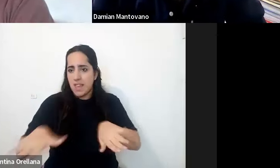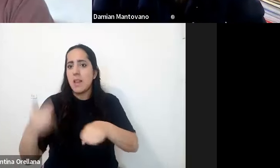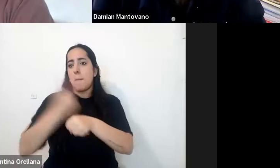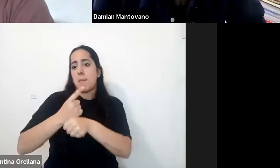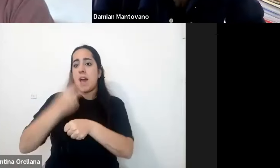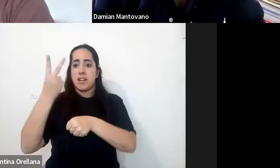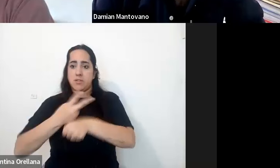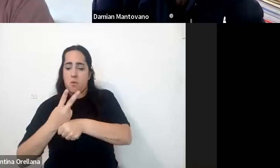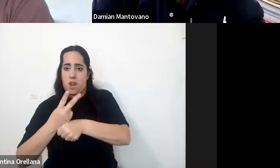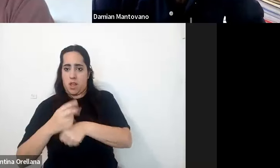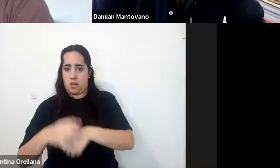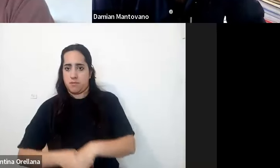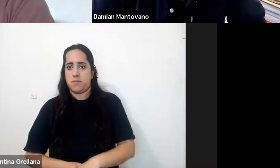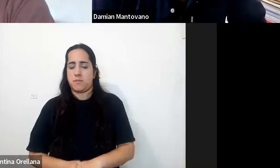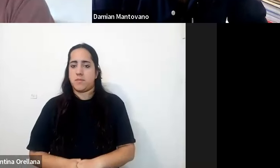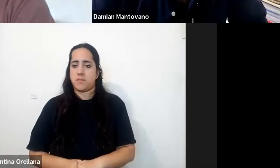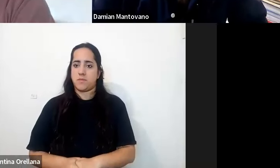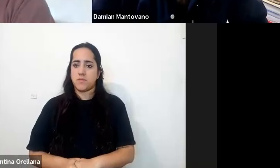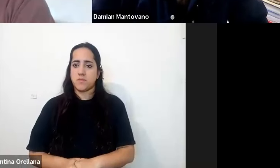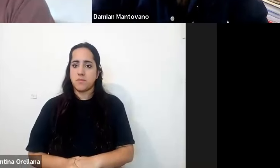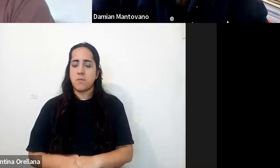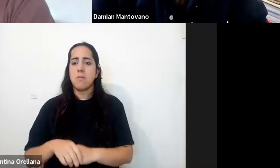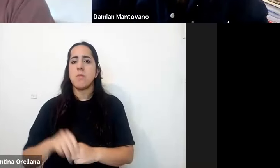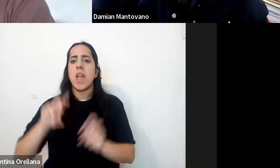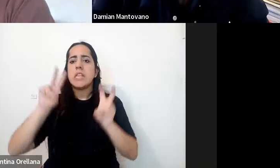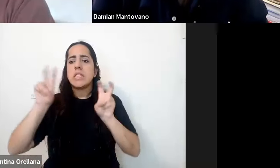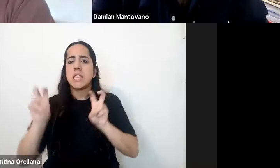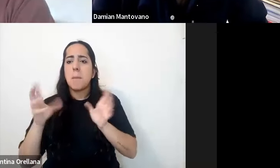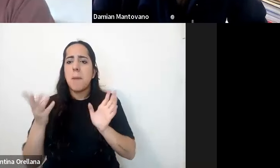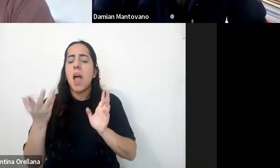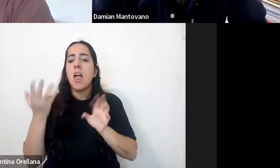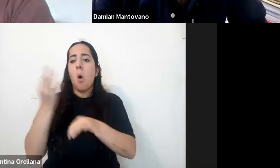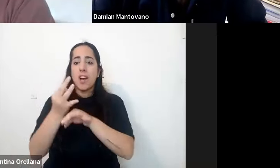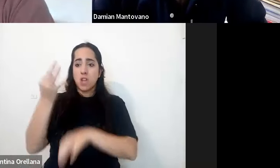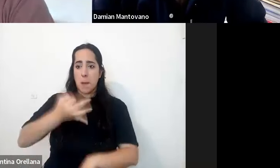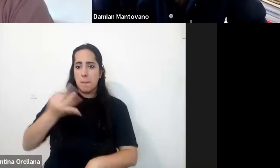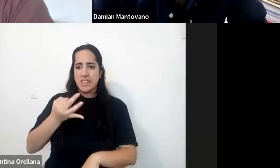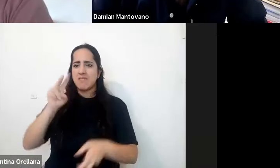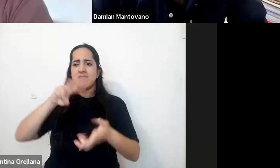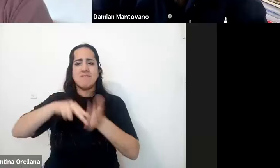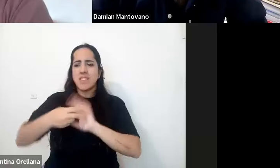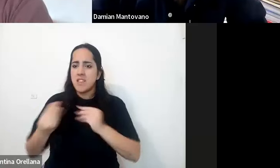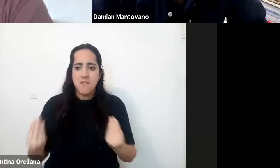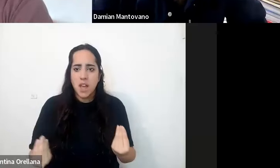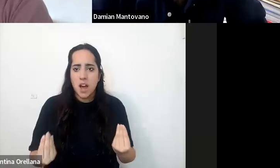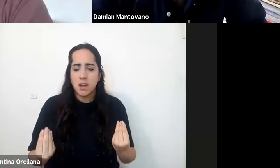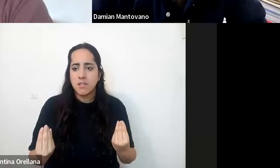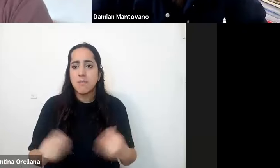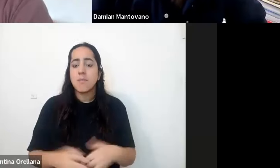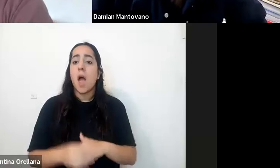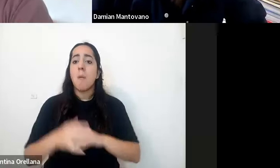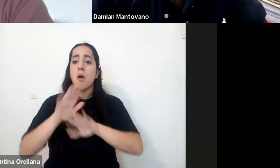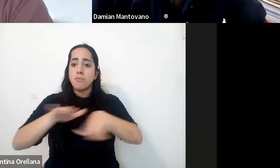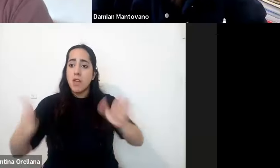superior cuando hablamos de educación especial estamos haciendo exclusivamente referencia a estudiantes